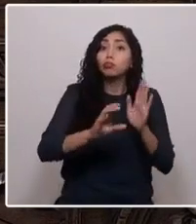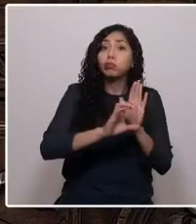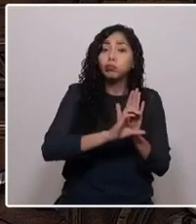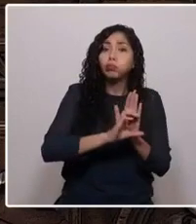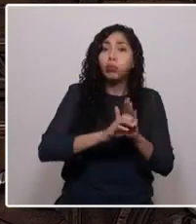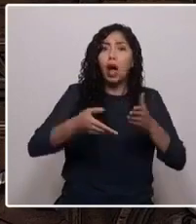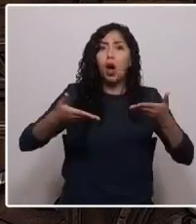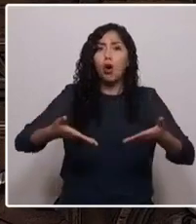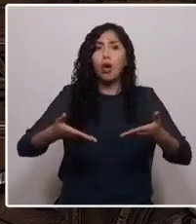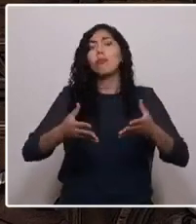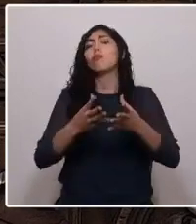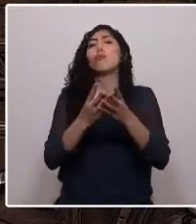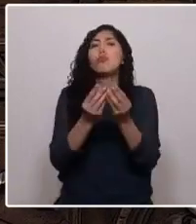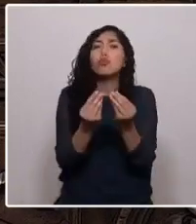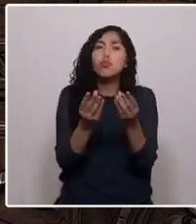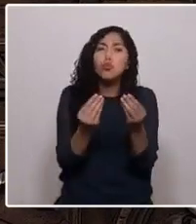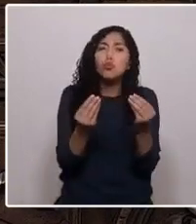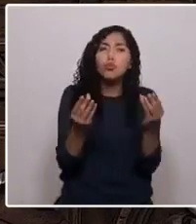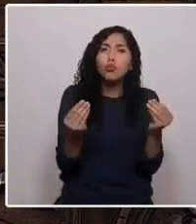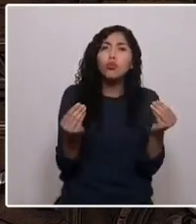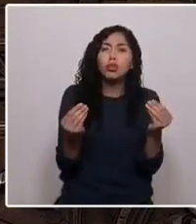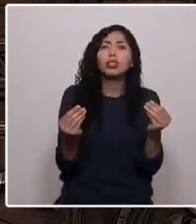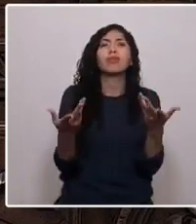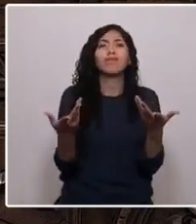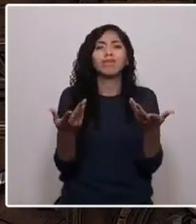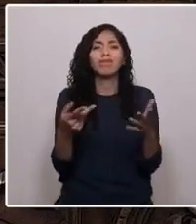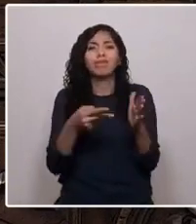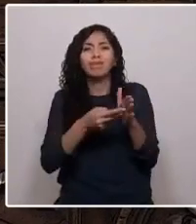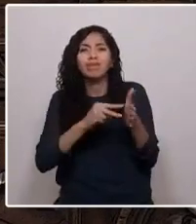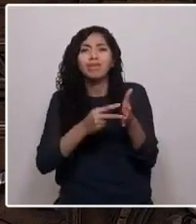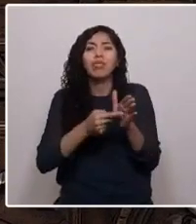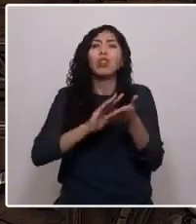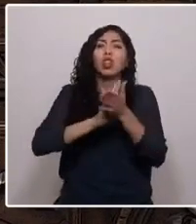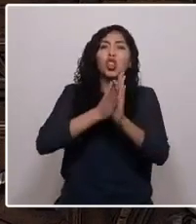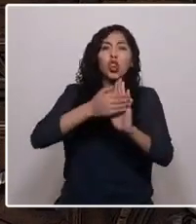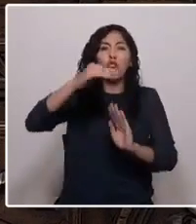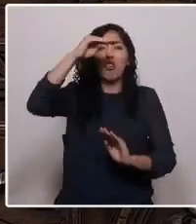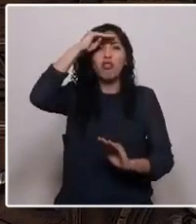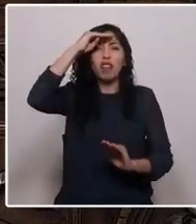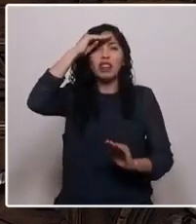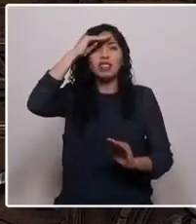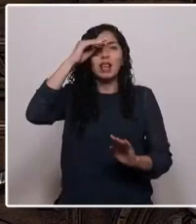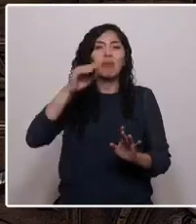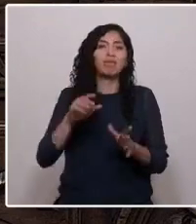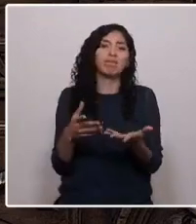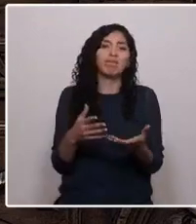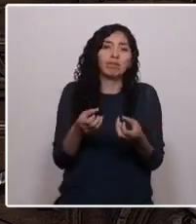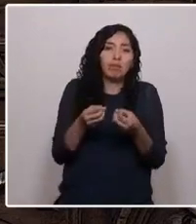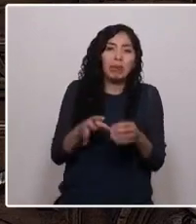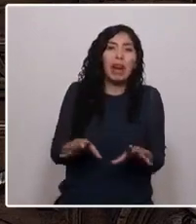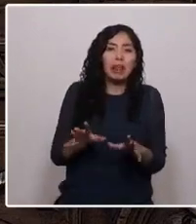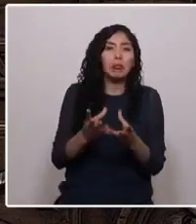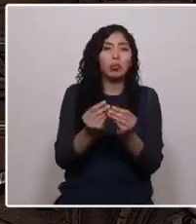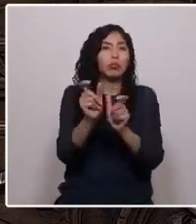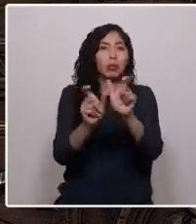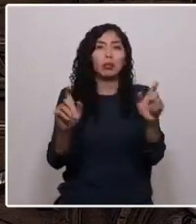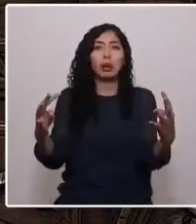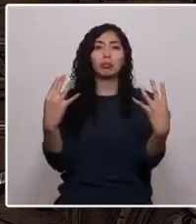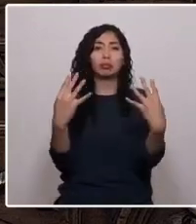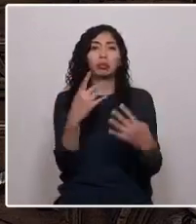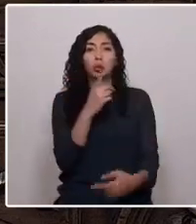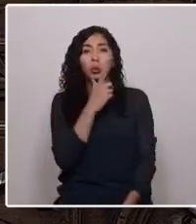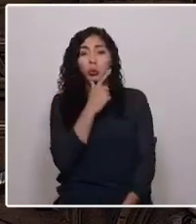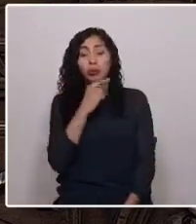incontables vicios que dañan la legitimidad y que rompen con la palabra empeñada frente a los ojos de tantos que confiaron en este